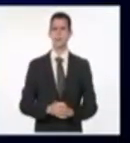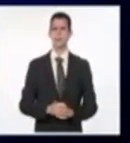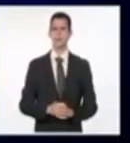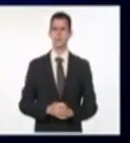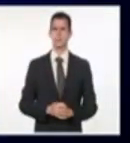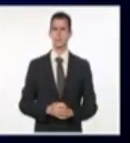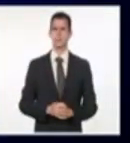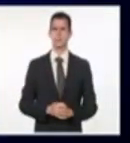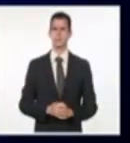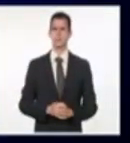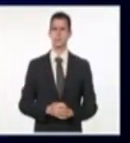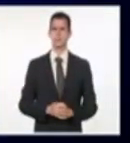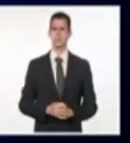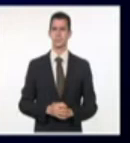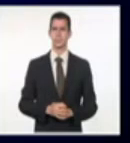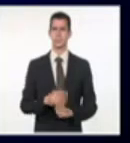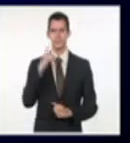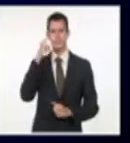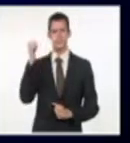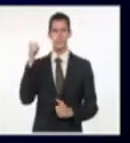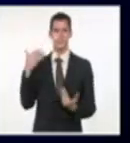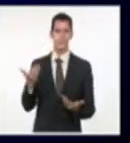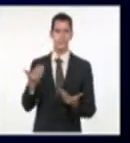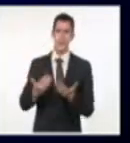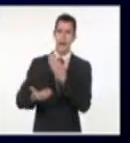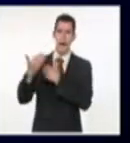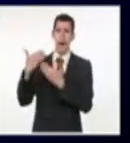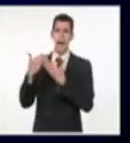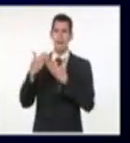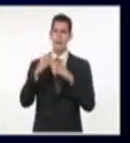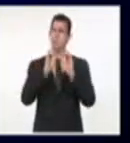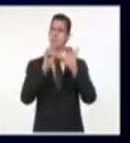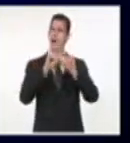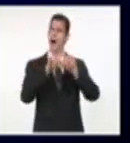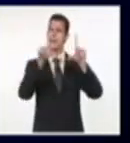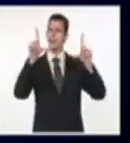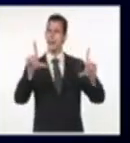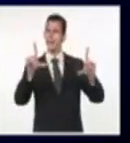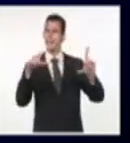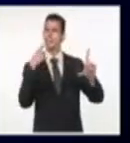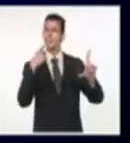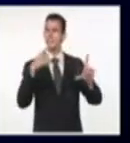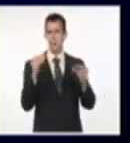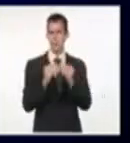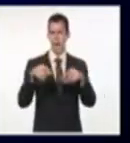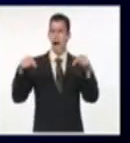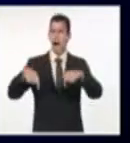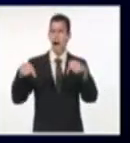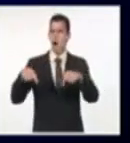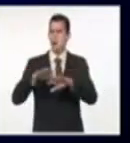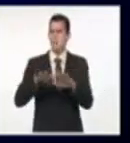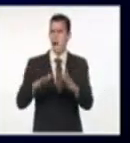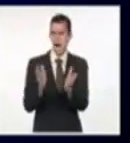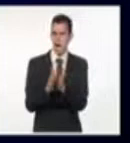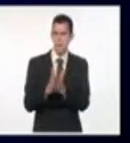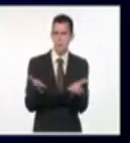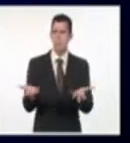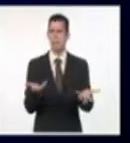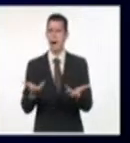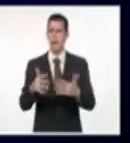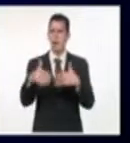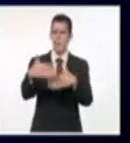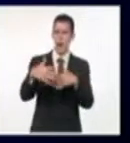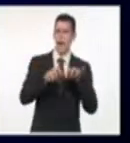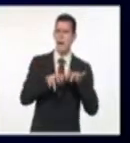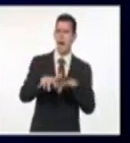traía, se los voy a recordar. Es hora para la calle. Ahora mismo se están concentrando en el parque de enfrente de la terminal de trenes en La Habana Vieja.